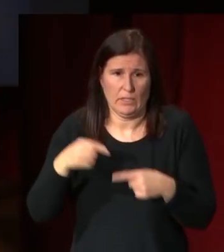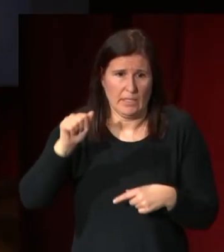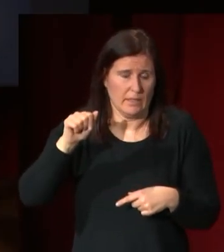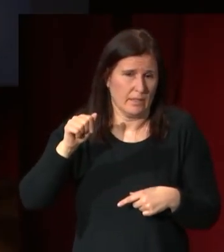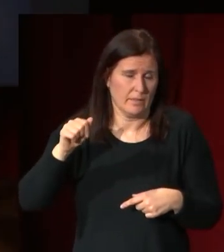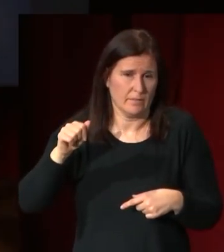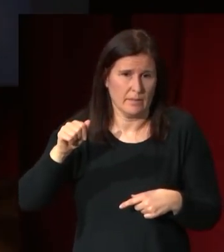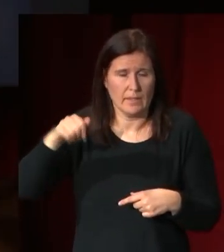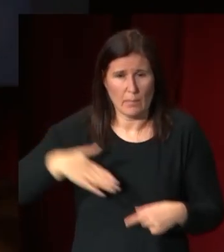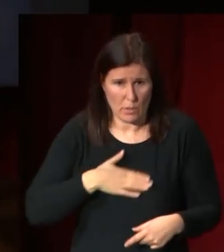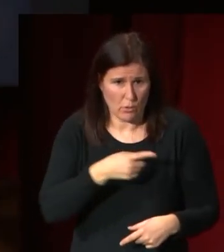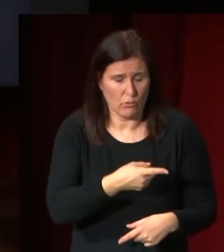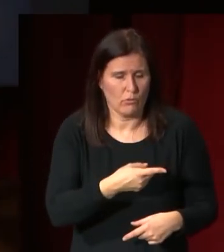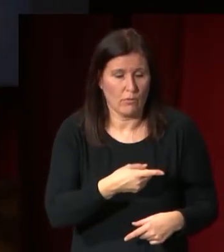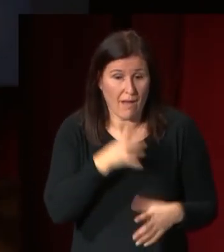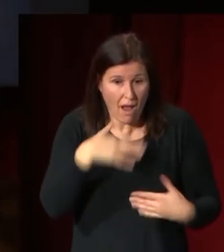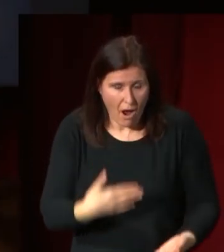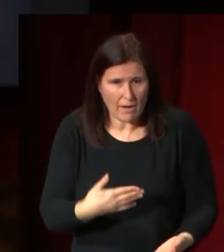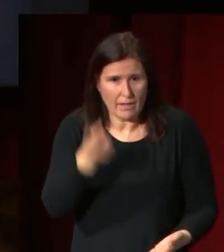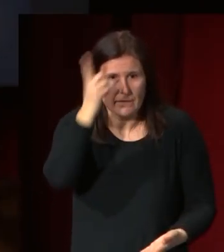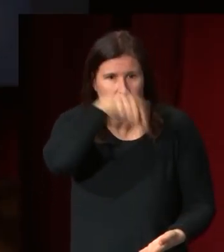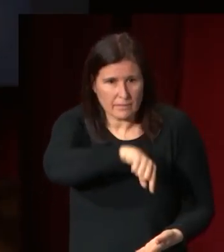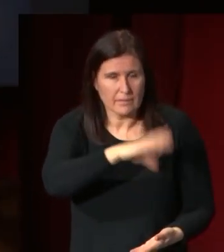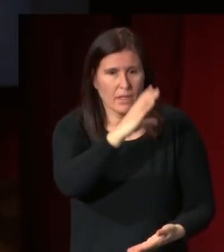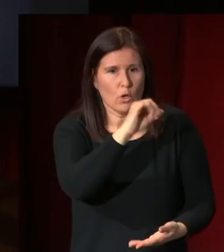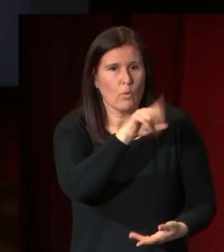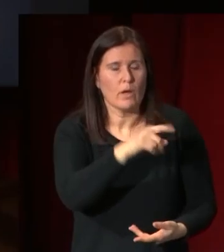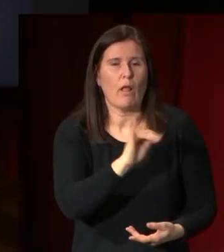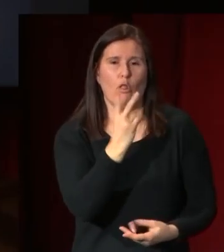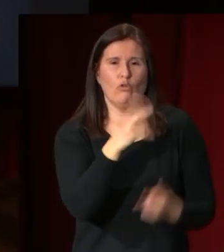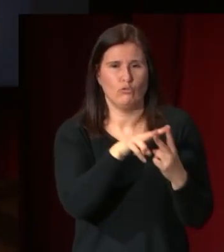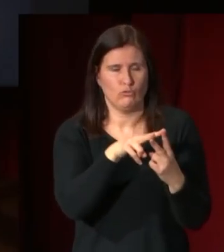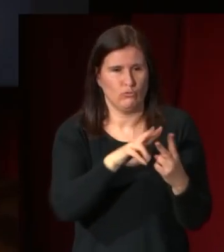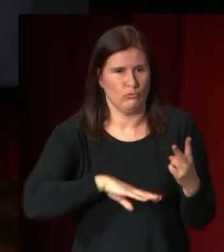y hoy encontramos que de la mano de Álvarez Cubero hay dos retratos